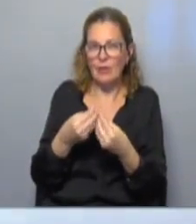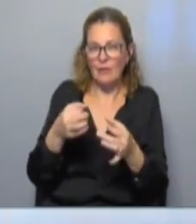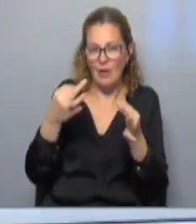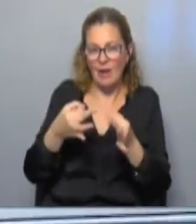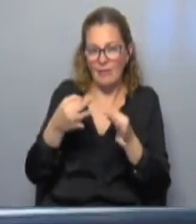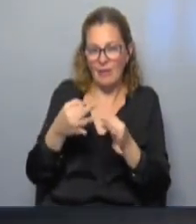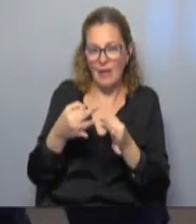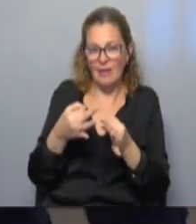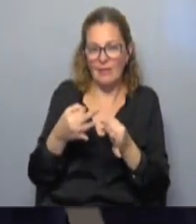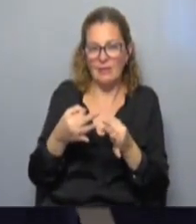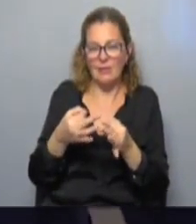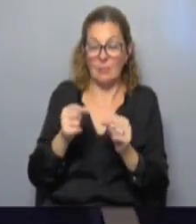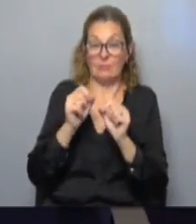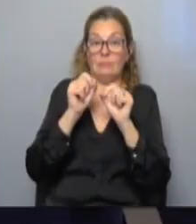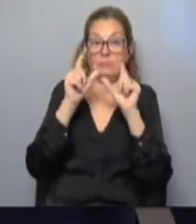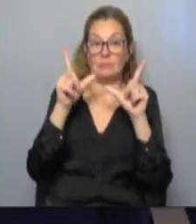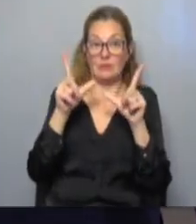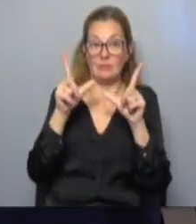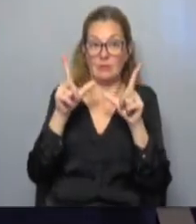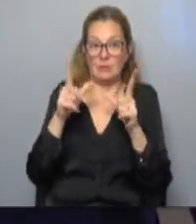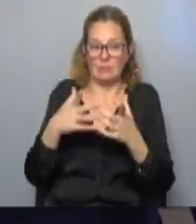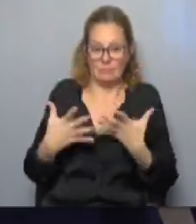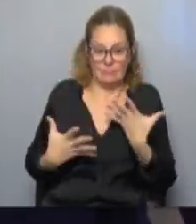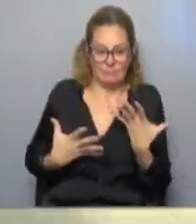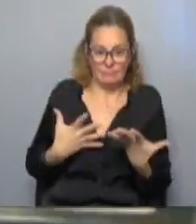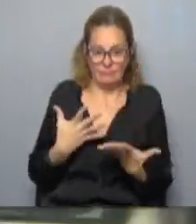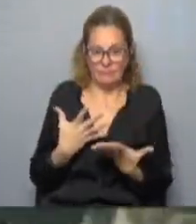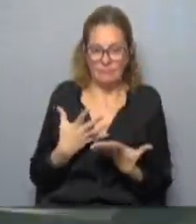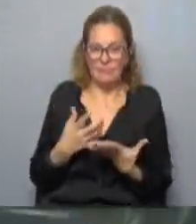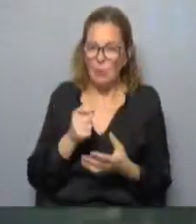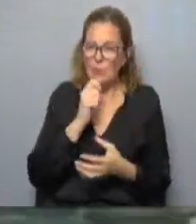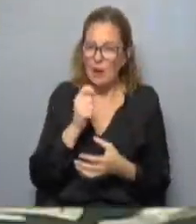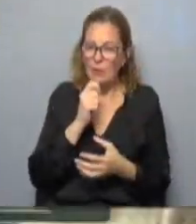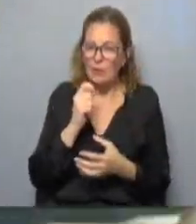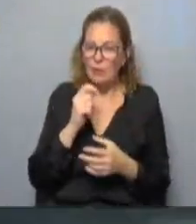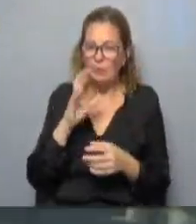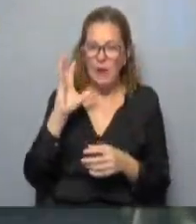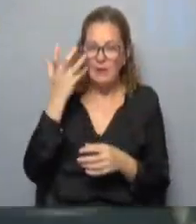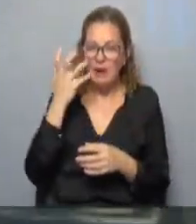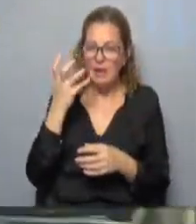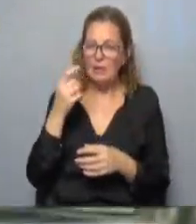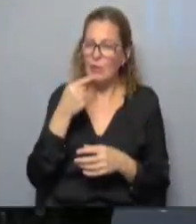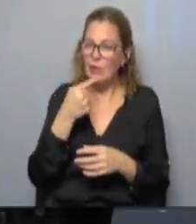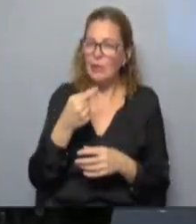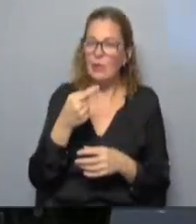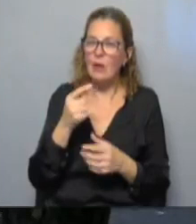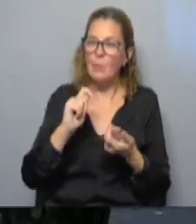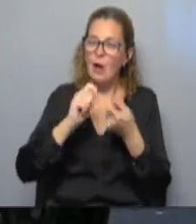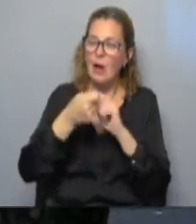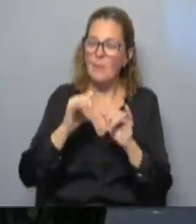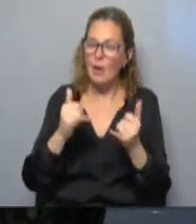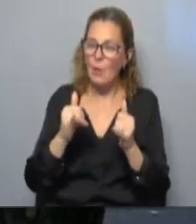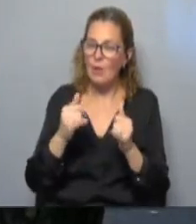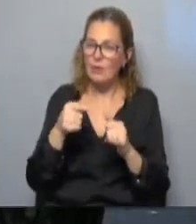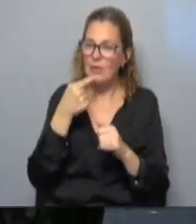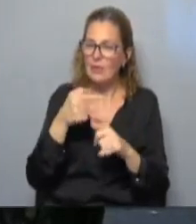nos llama la atención y nos conmueve. En una nota que le hicieron a Radio Montecarlo, usted mencionaba algo de cambiar jugadores.